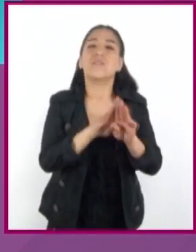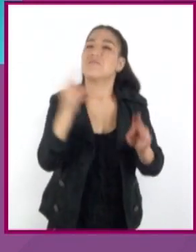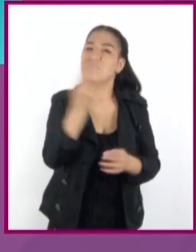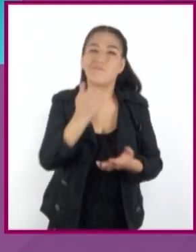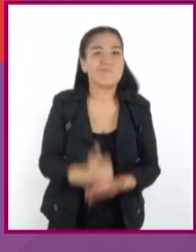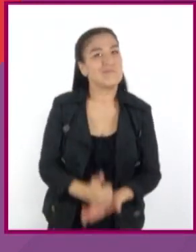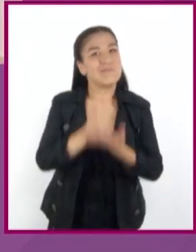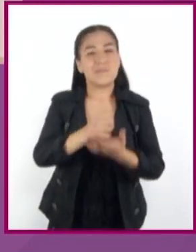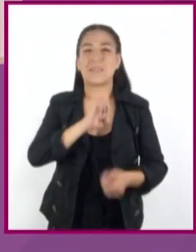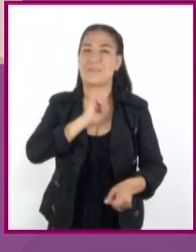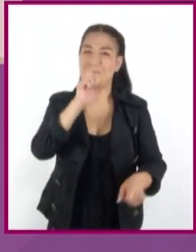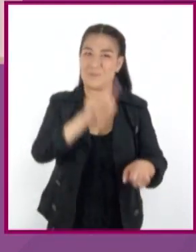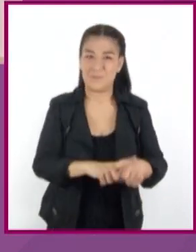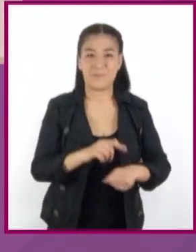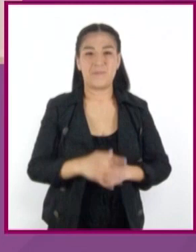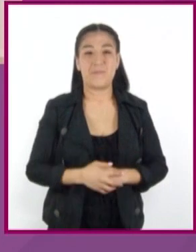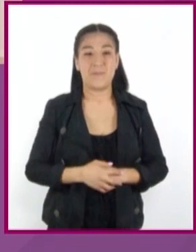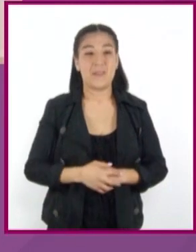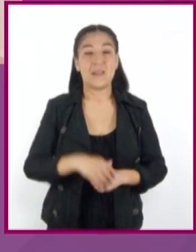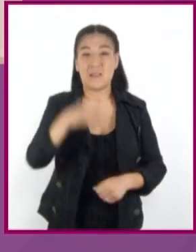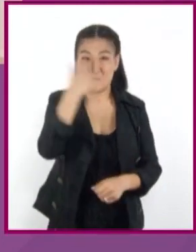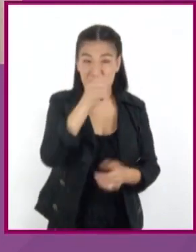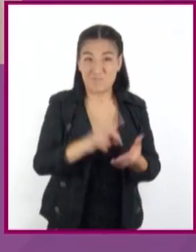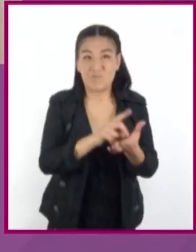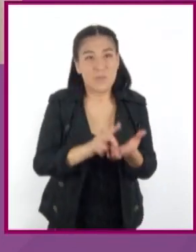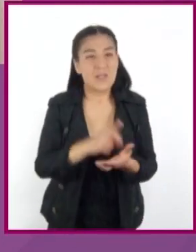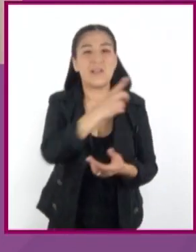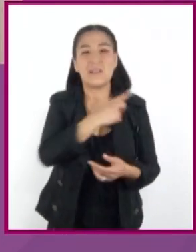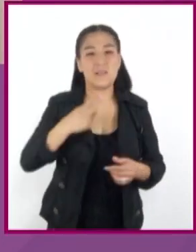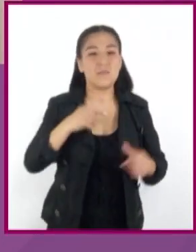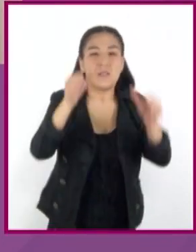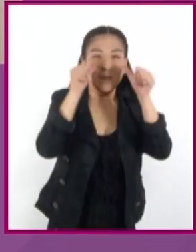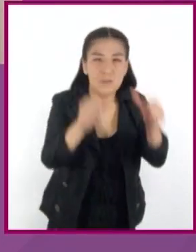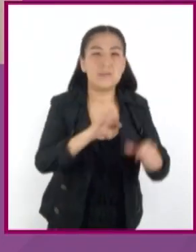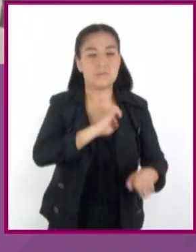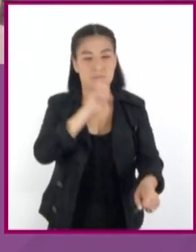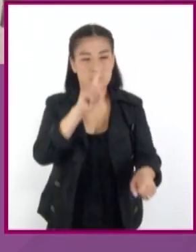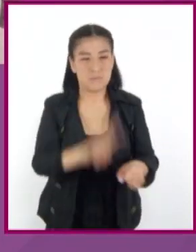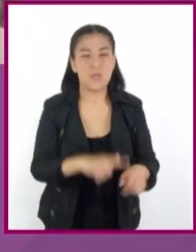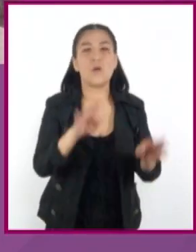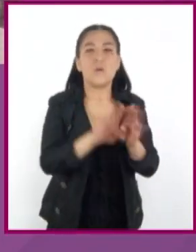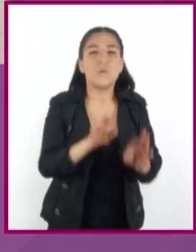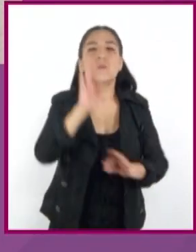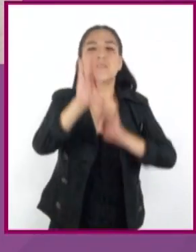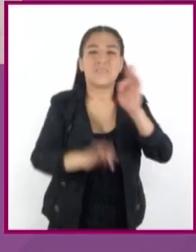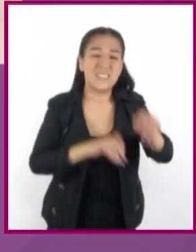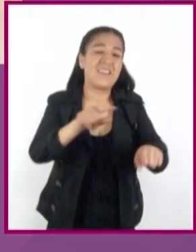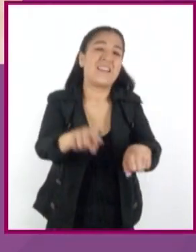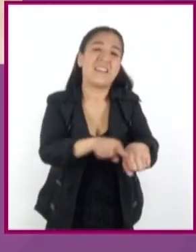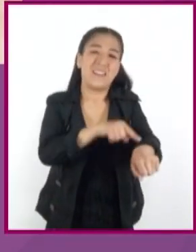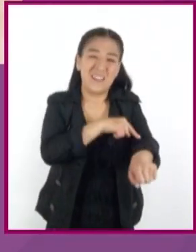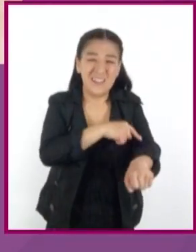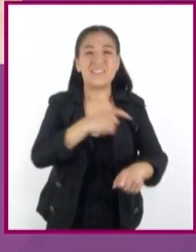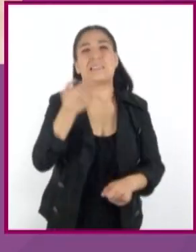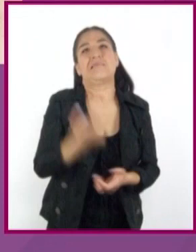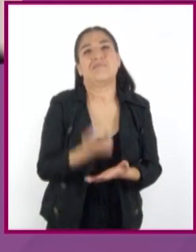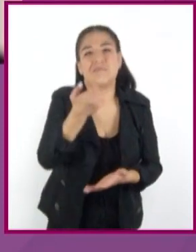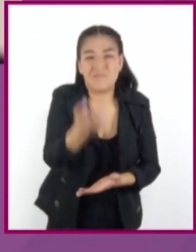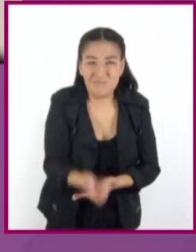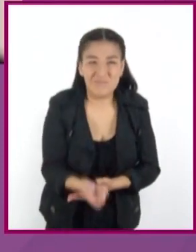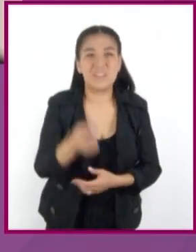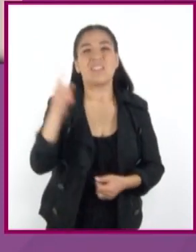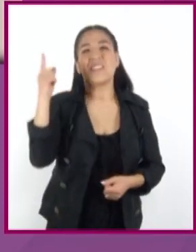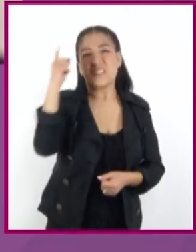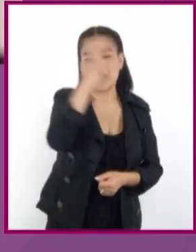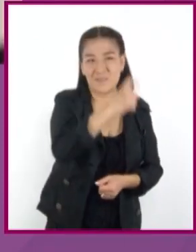especializada. La adicción tiene que ser atendida por especialistas en tratamientos largos, complicados y costosos, que